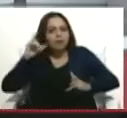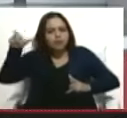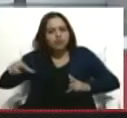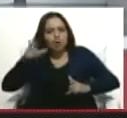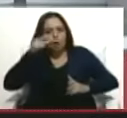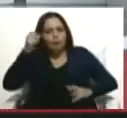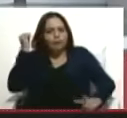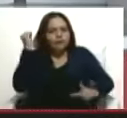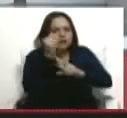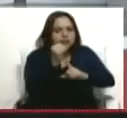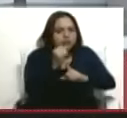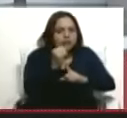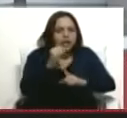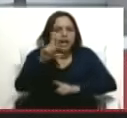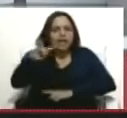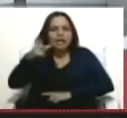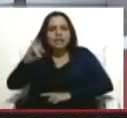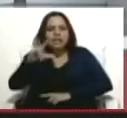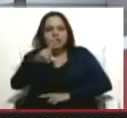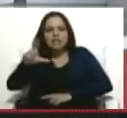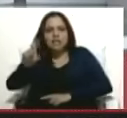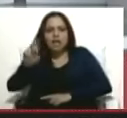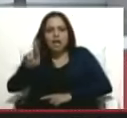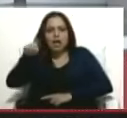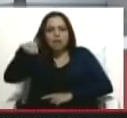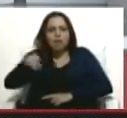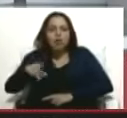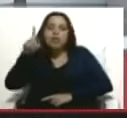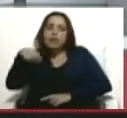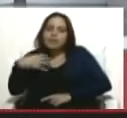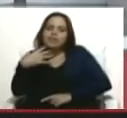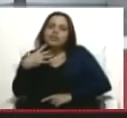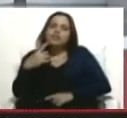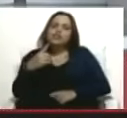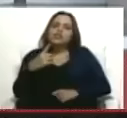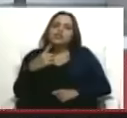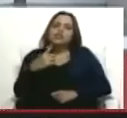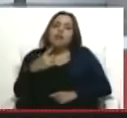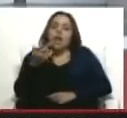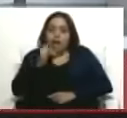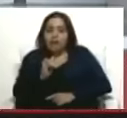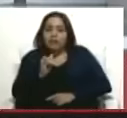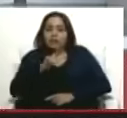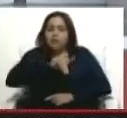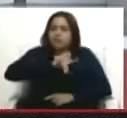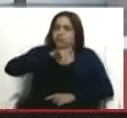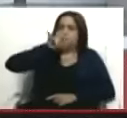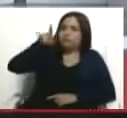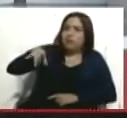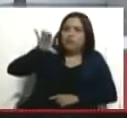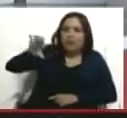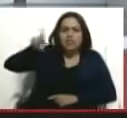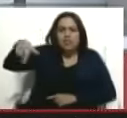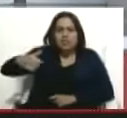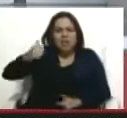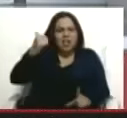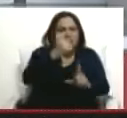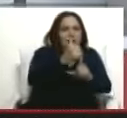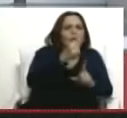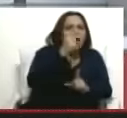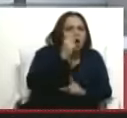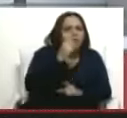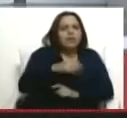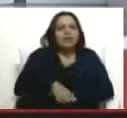Guillermo Améstica, sobrina de la asesina Natalia Améstica, se fue del país luego que ocurrió el